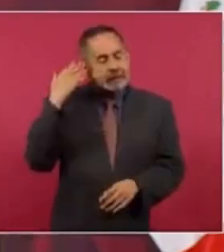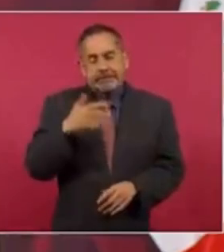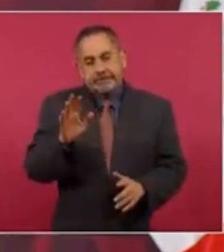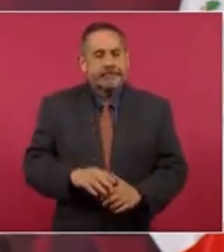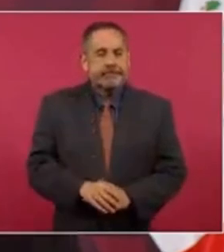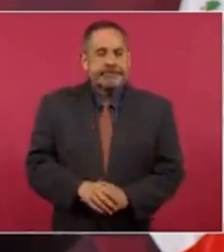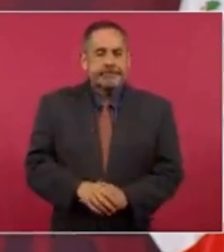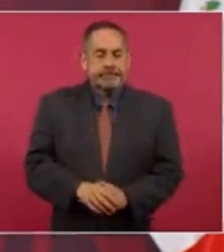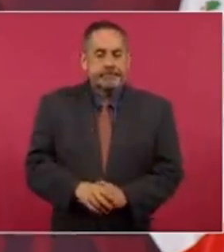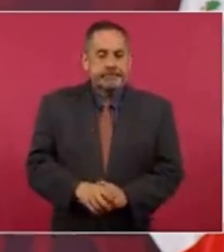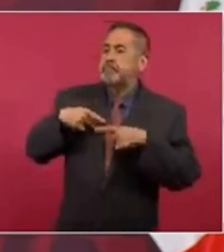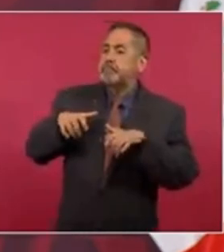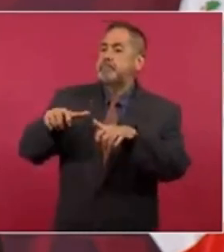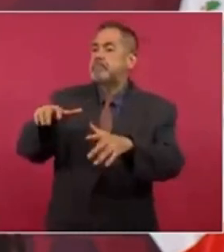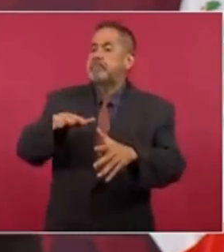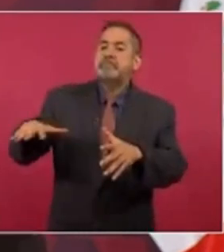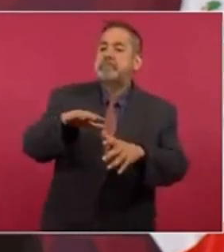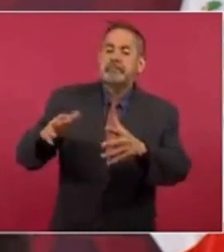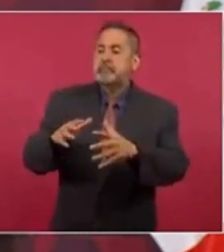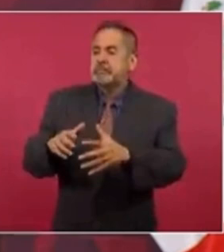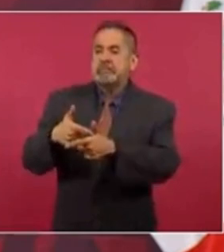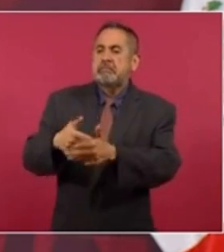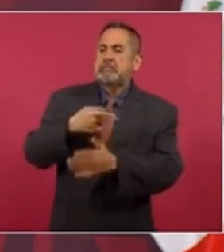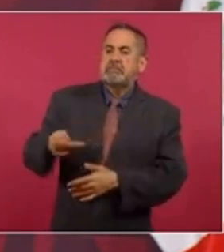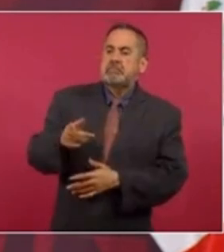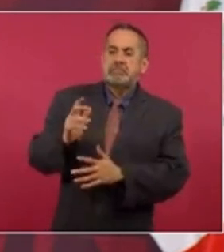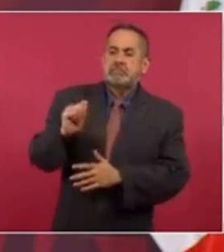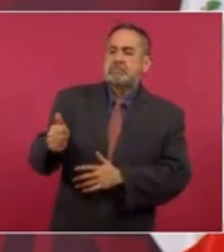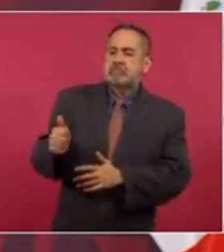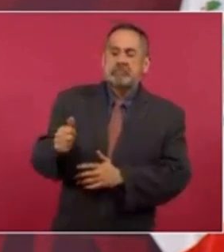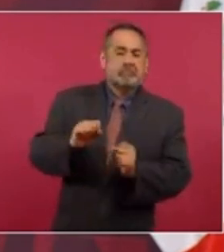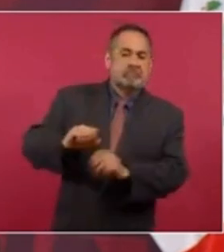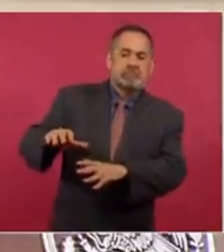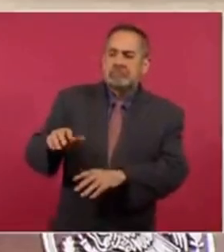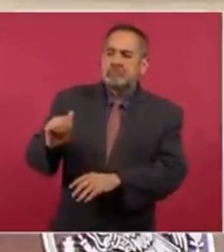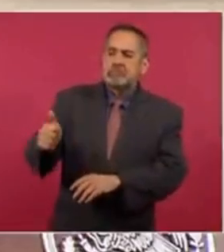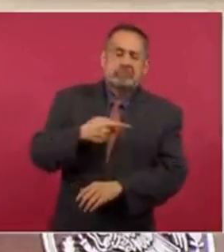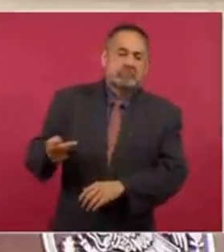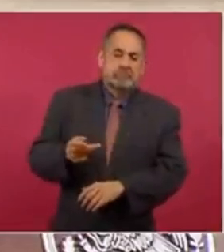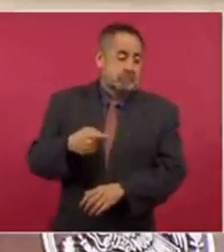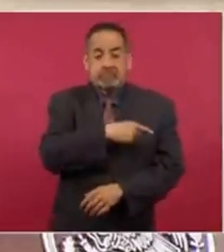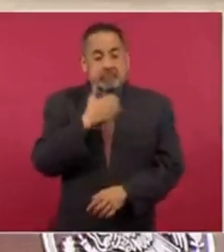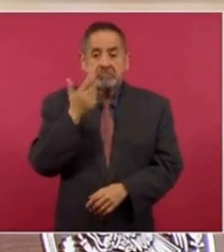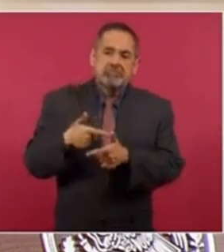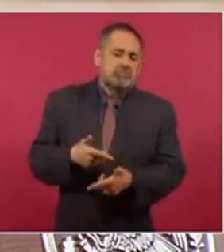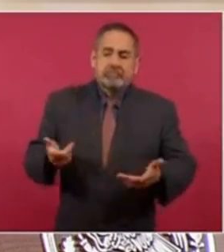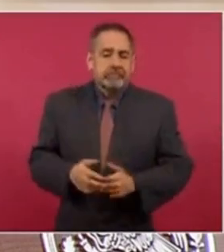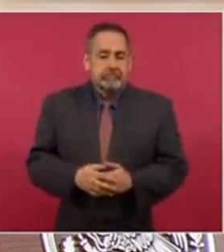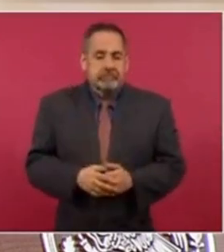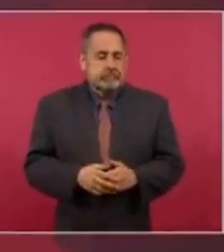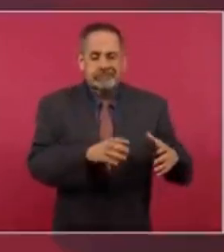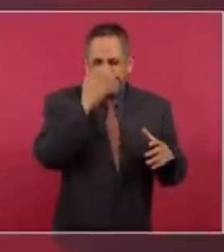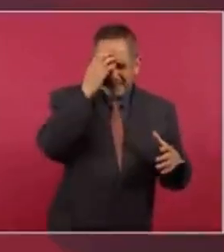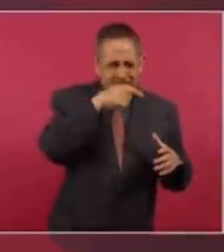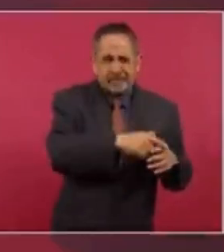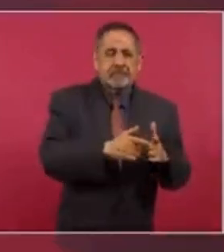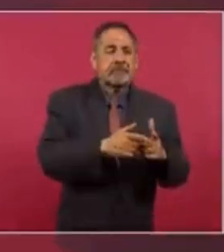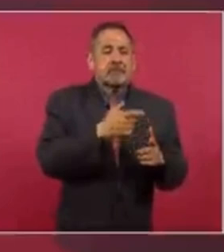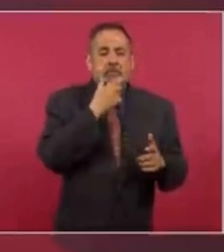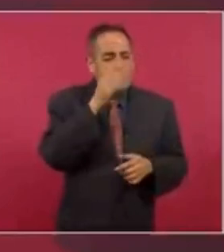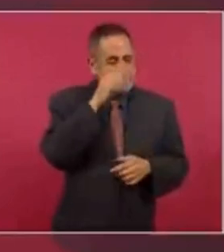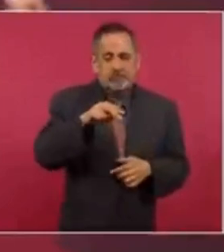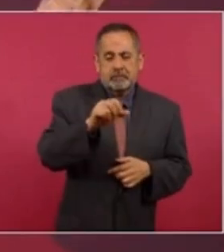y que el pueblo siga en la pobreza, en el abandono, en la marginación. Si a los jóvenes, este señor Naro, que aparece en este grupo,